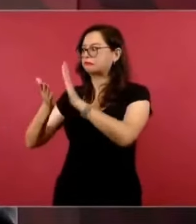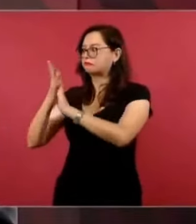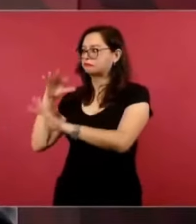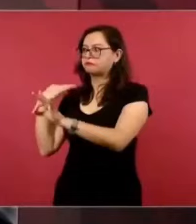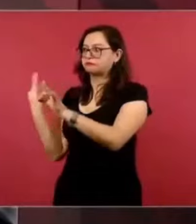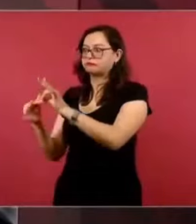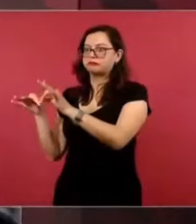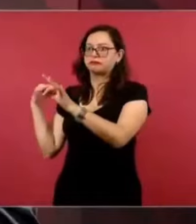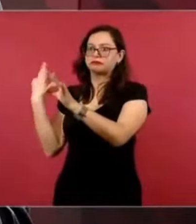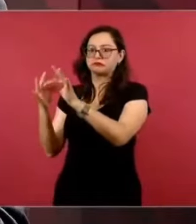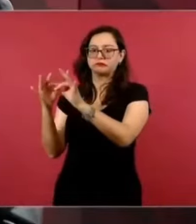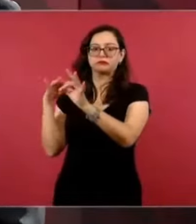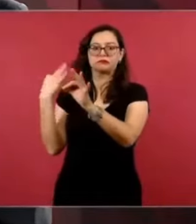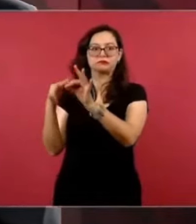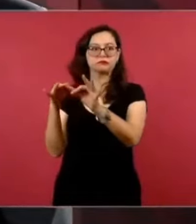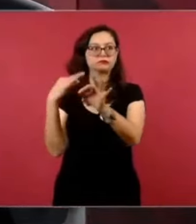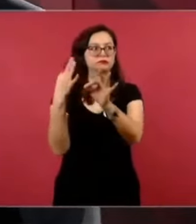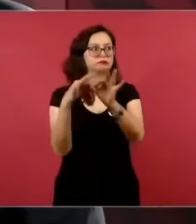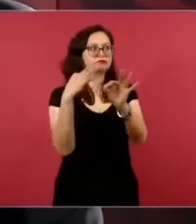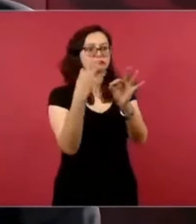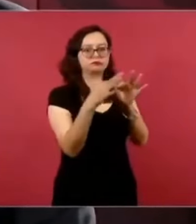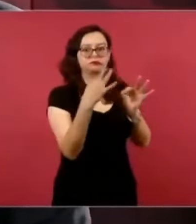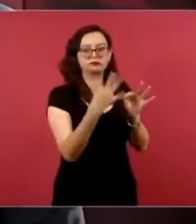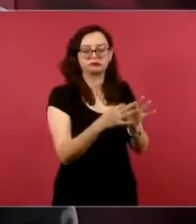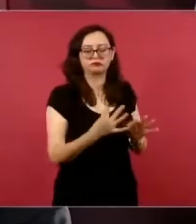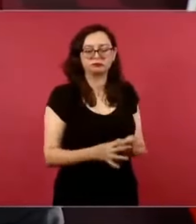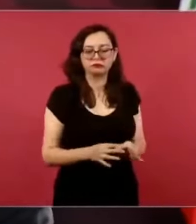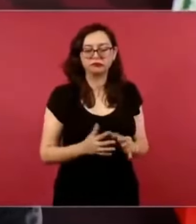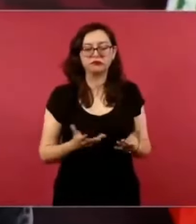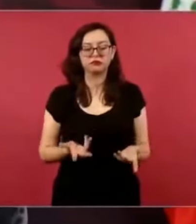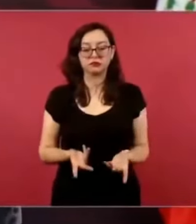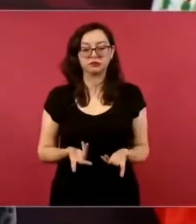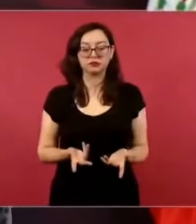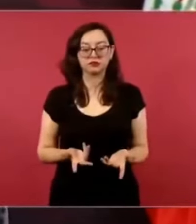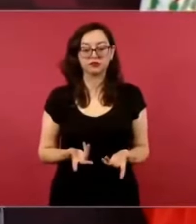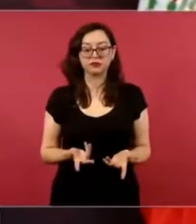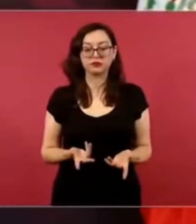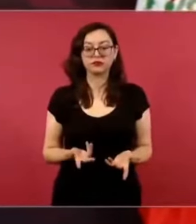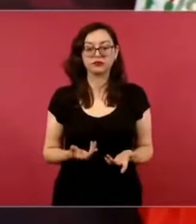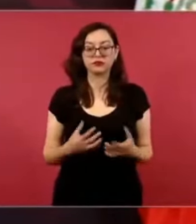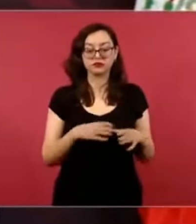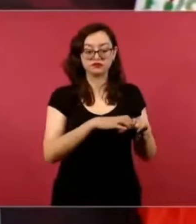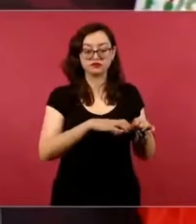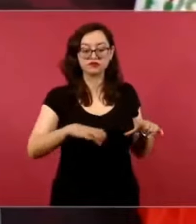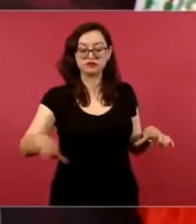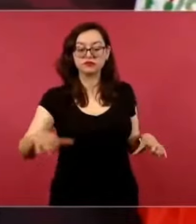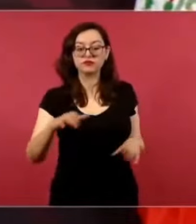Y en el caso del canal Centenario,